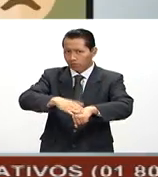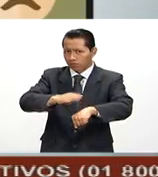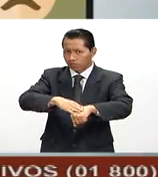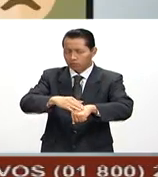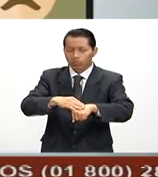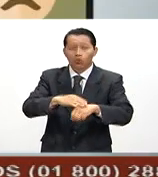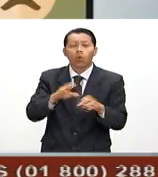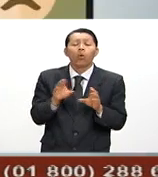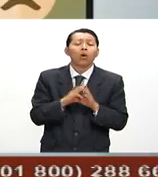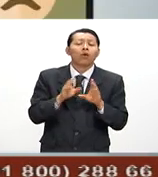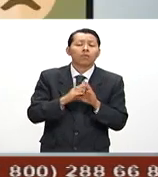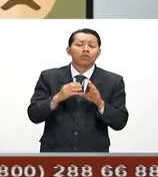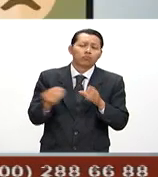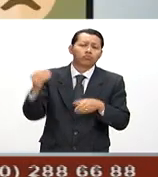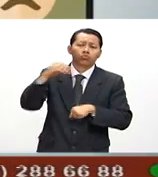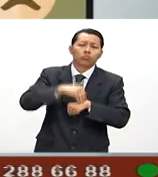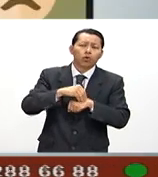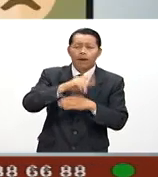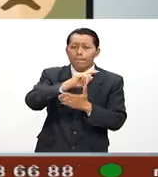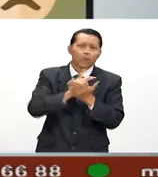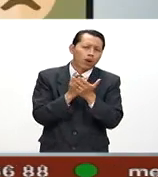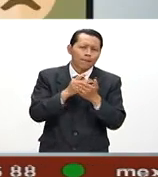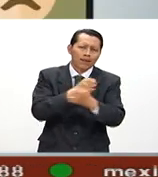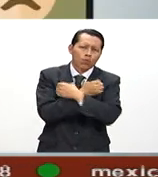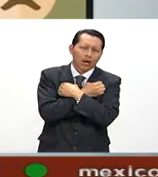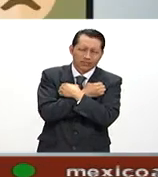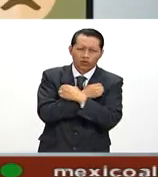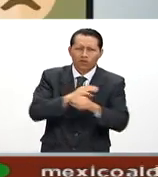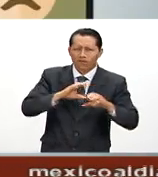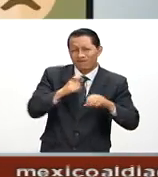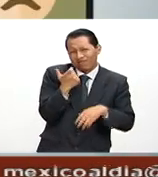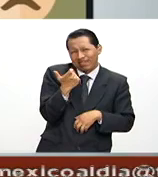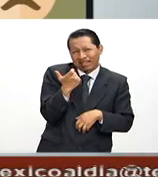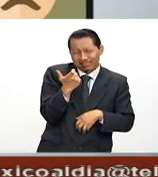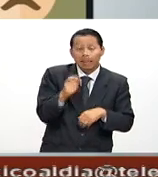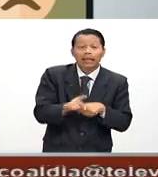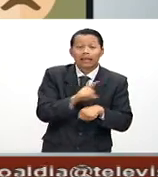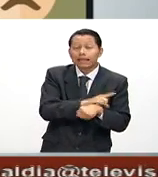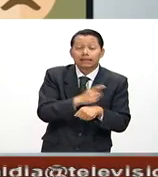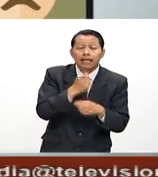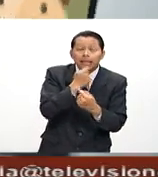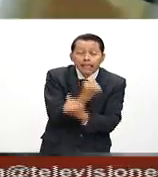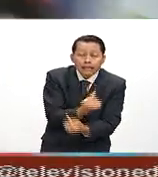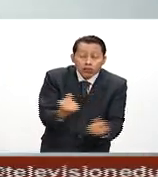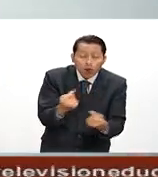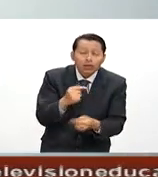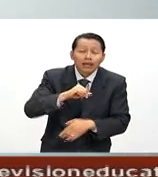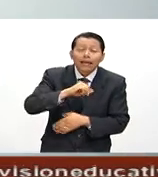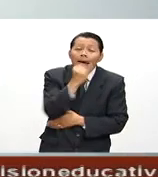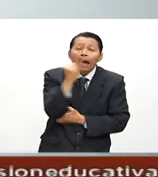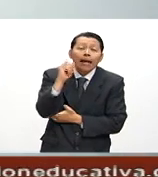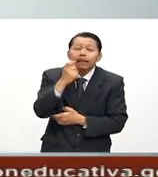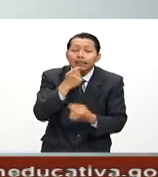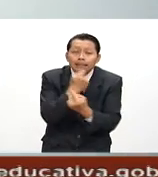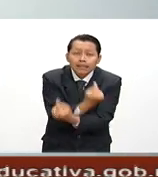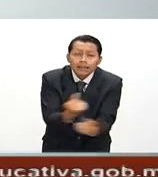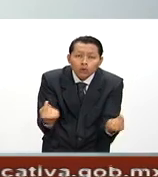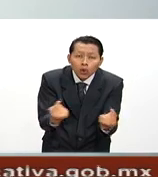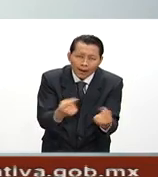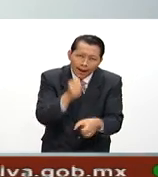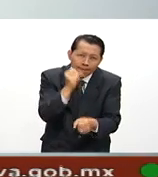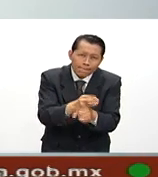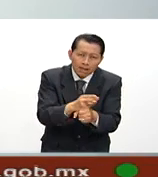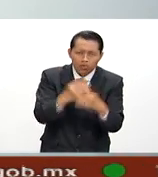estamos ya implementando programas de educación financiera desde preescolar para que aprendamos, uno, a ahorrar, dos, a adquirir